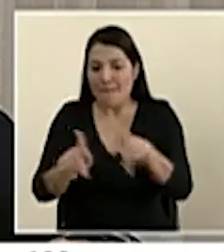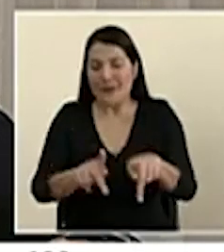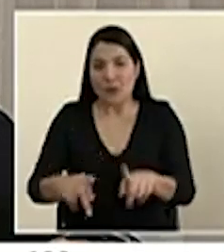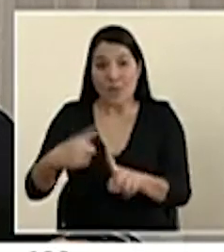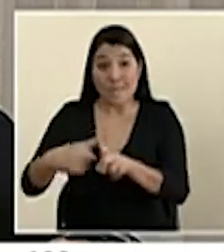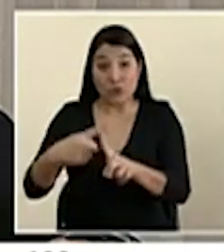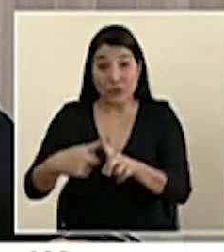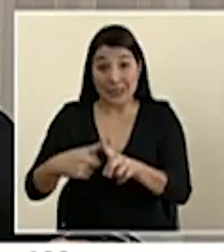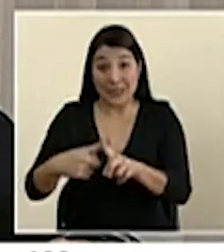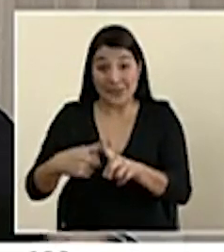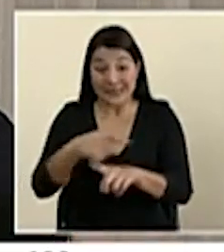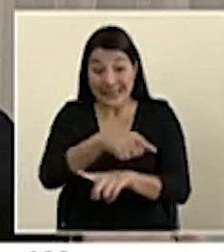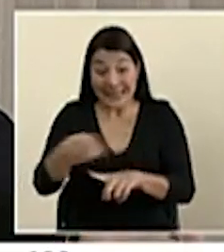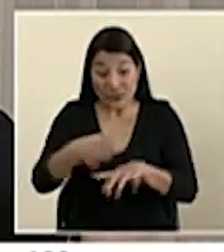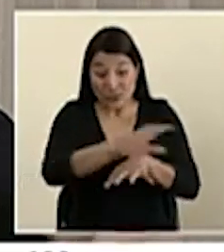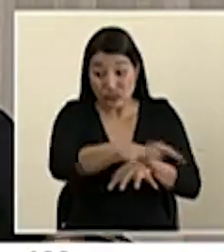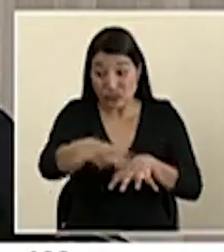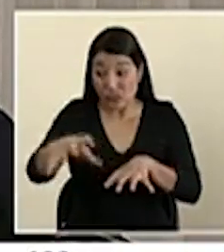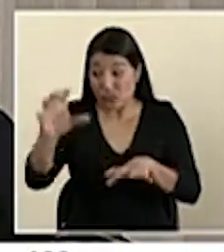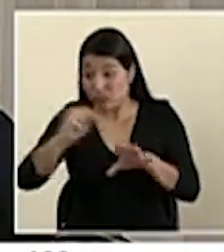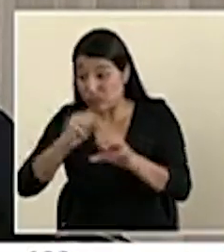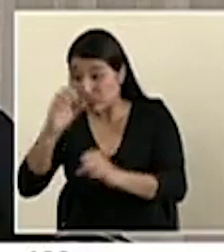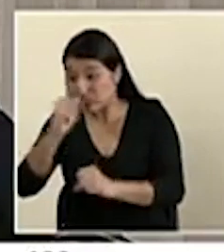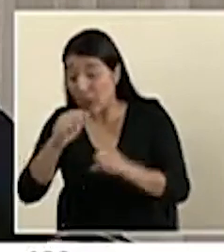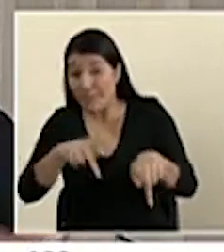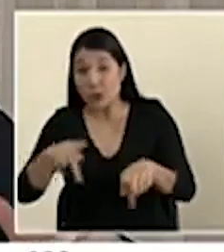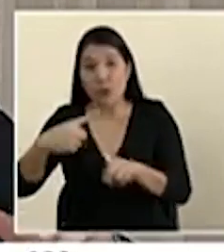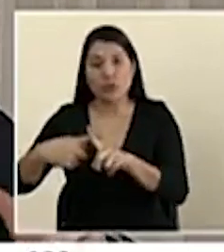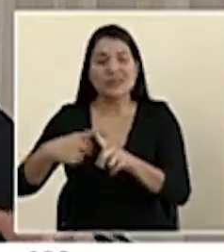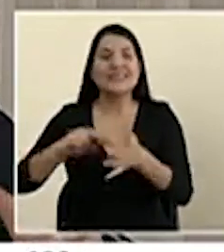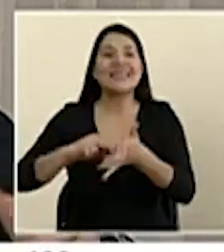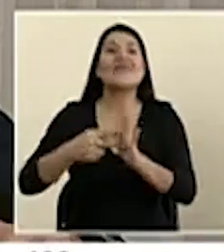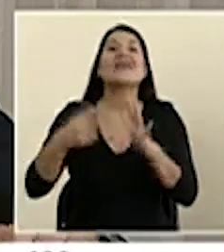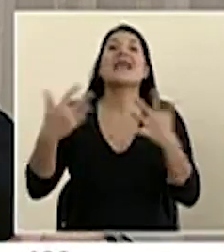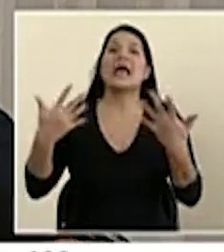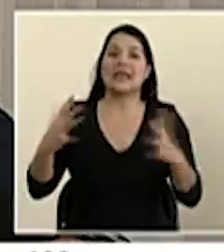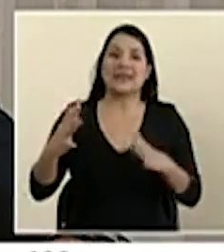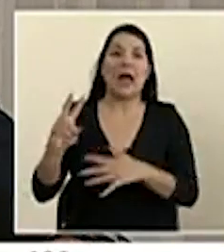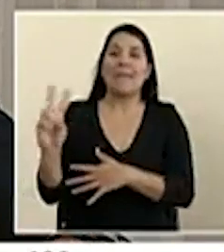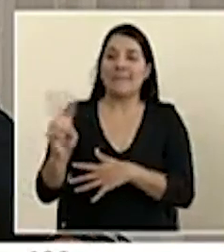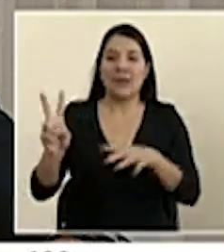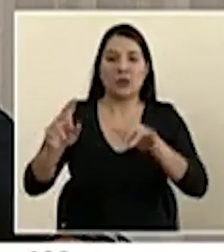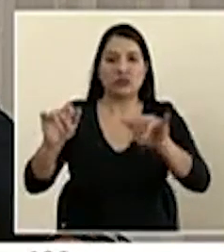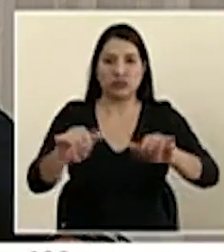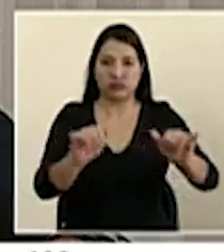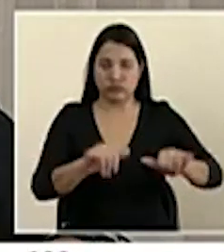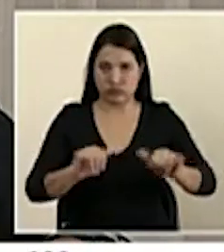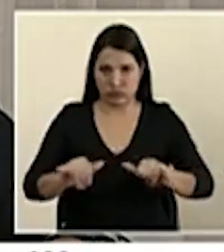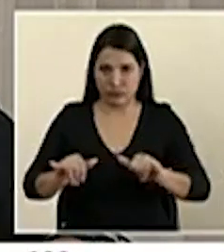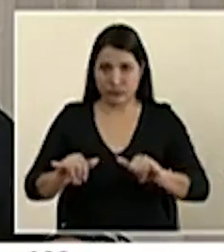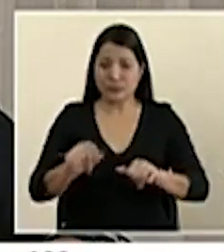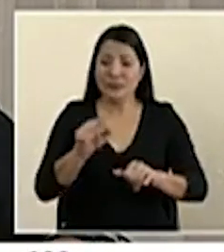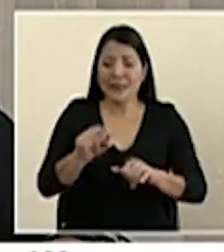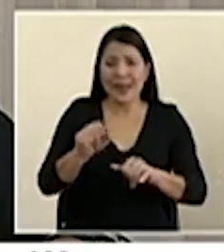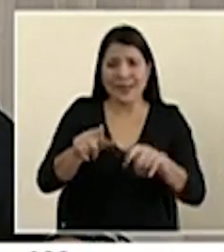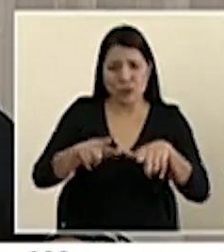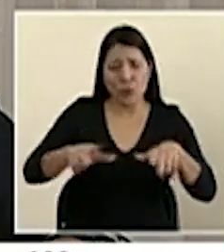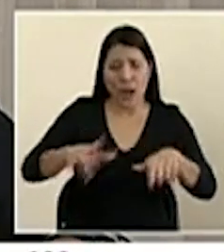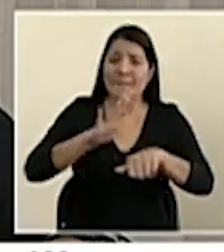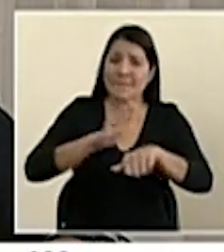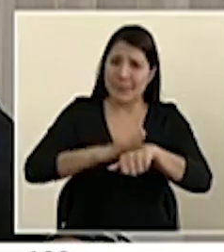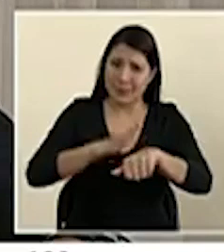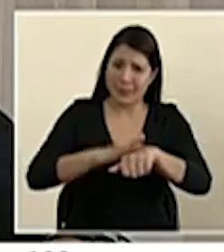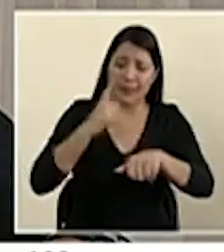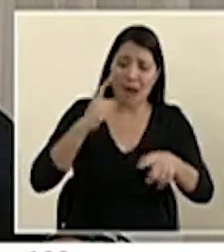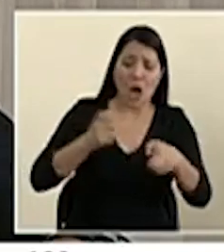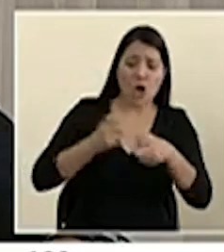circulación incrementada de uno u otro virus. Recordemos que no solamente sirve para la vigilancia del SARS-CoV-2, que